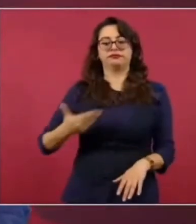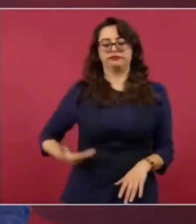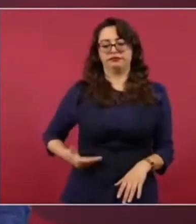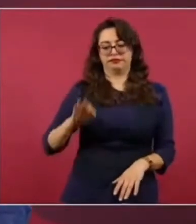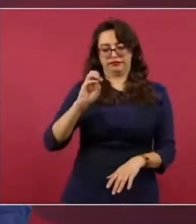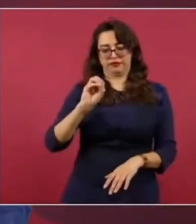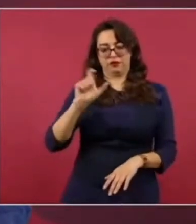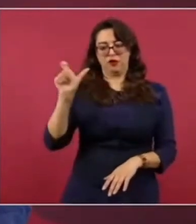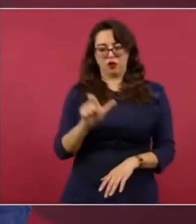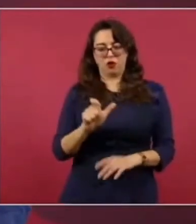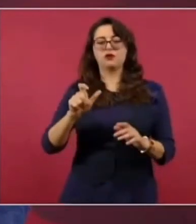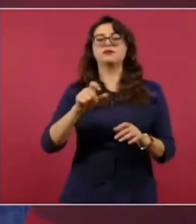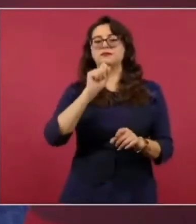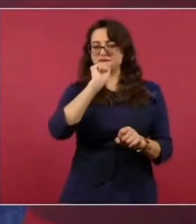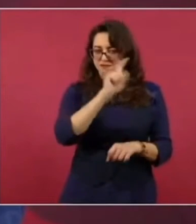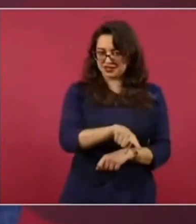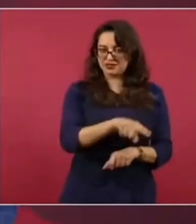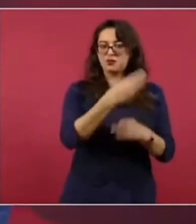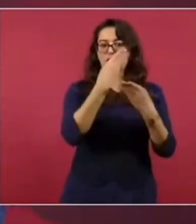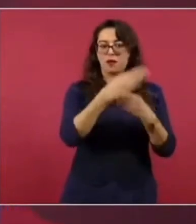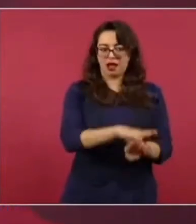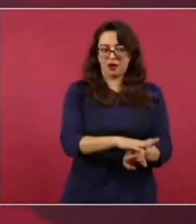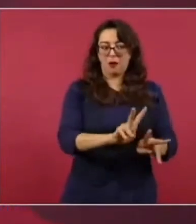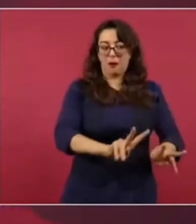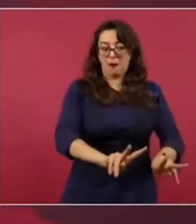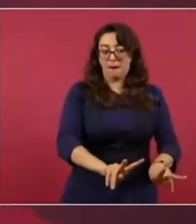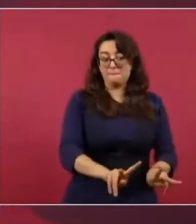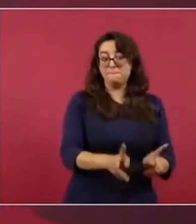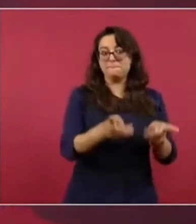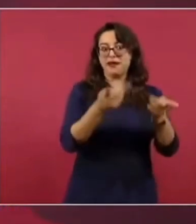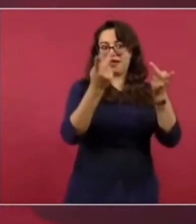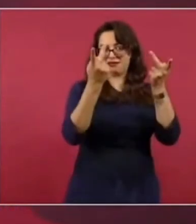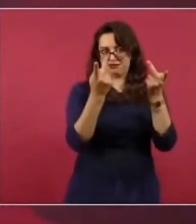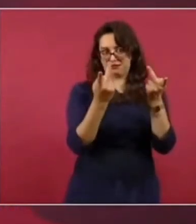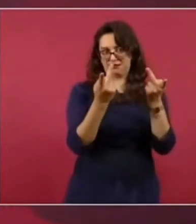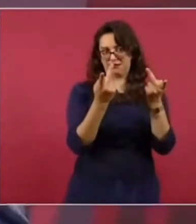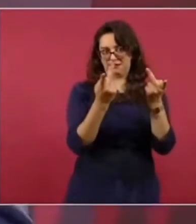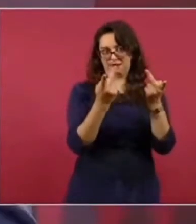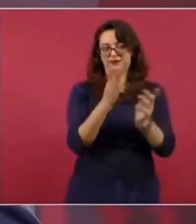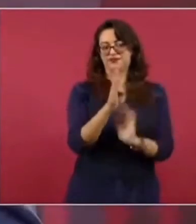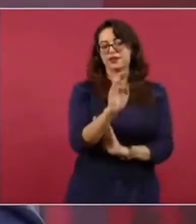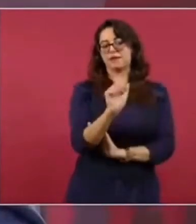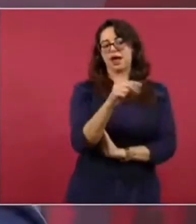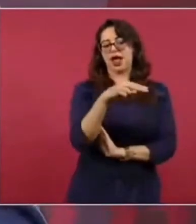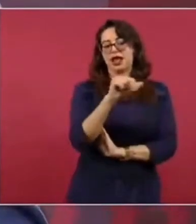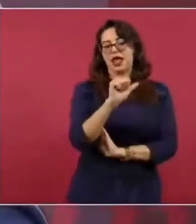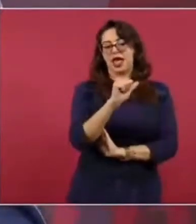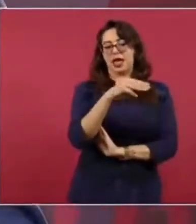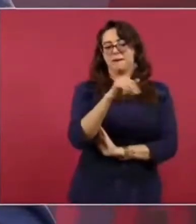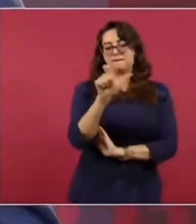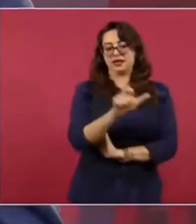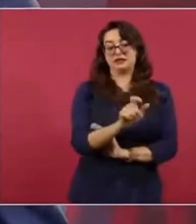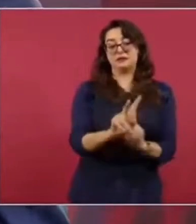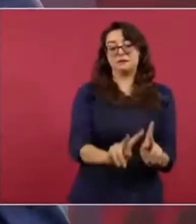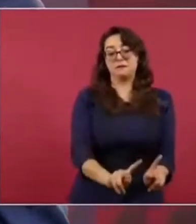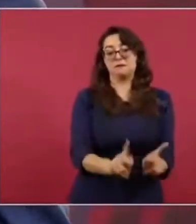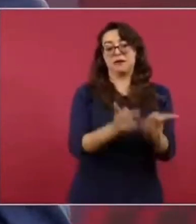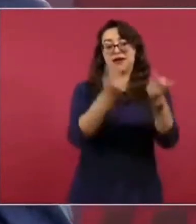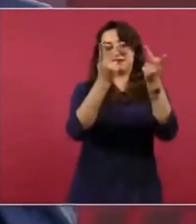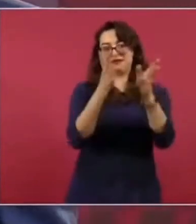y estando secretario de Hacienda Francisco Gil,